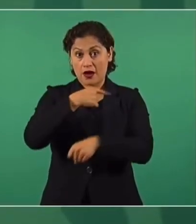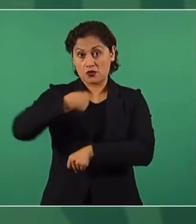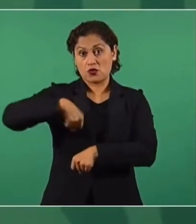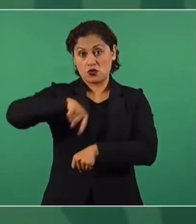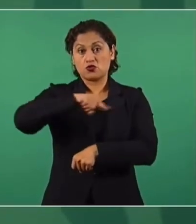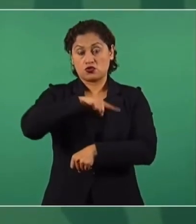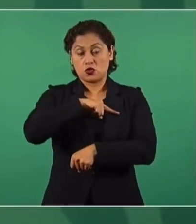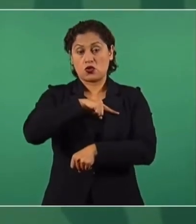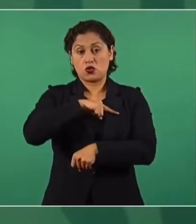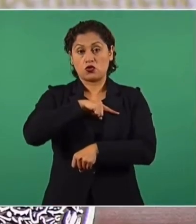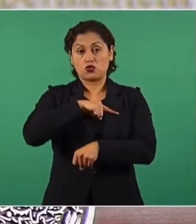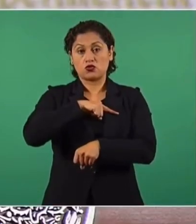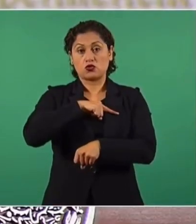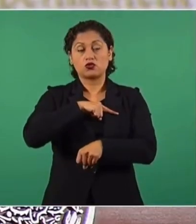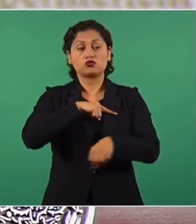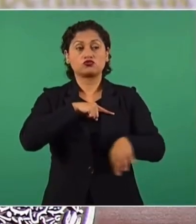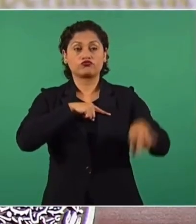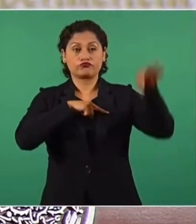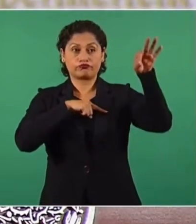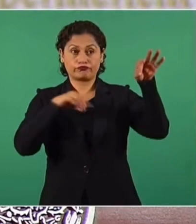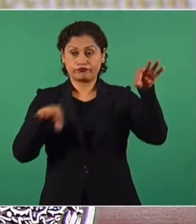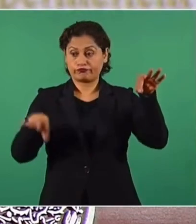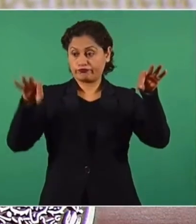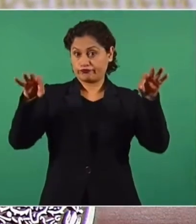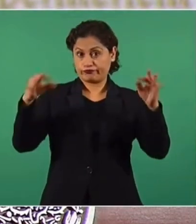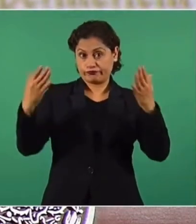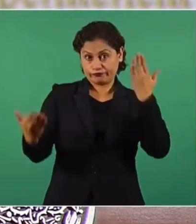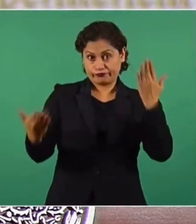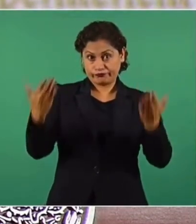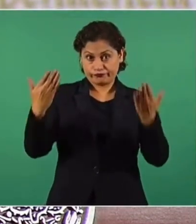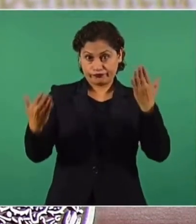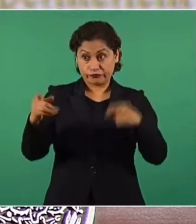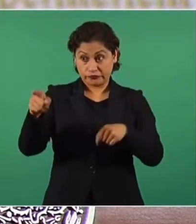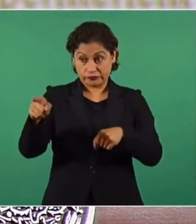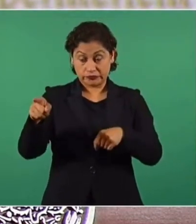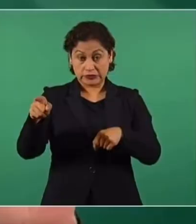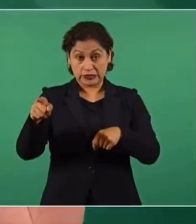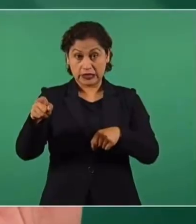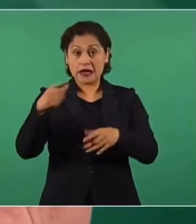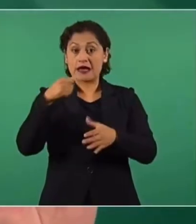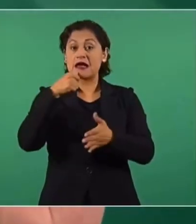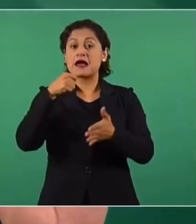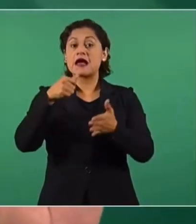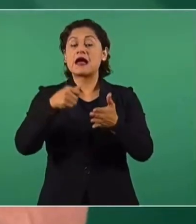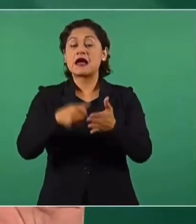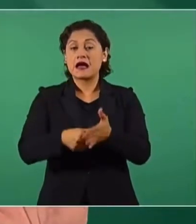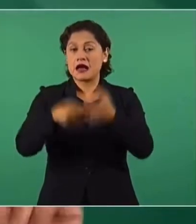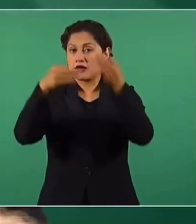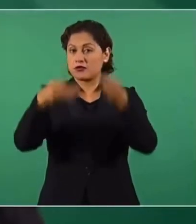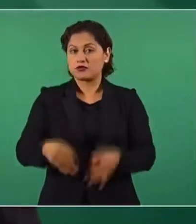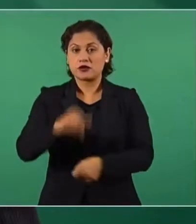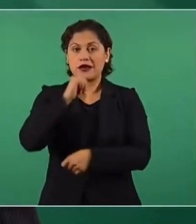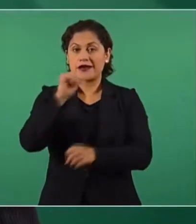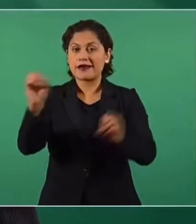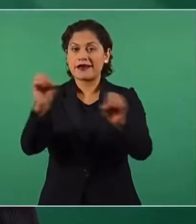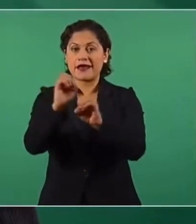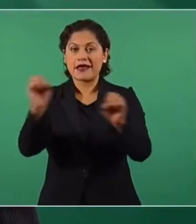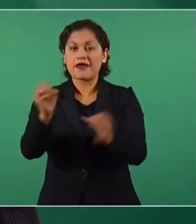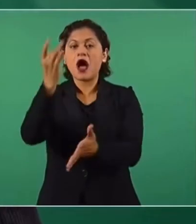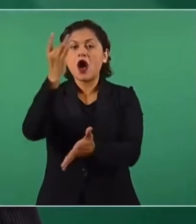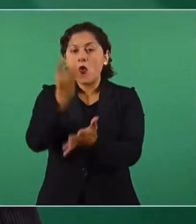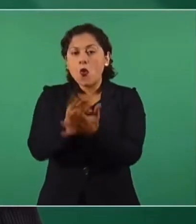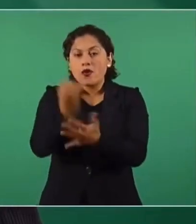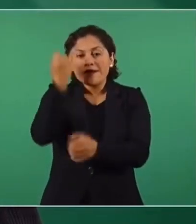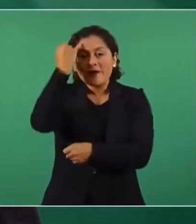aclarar que en comparación con el que había dado el medio de comunicación, el que no era oficial, insisto, sino era un documento para trabajo